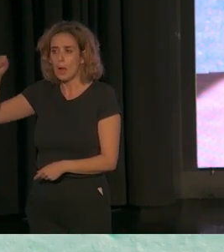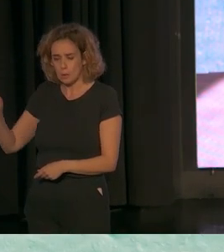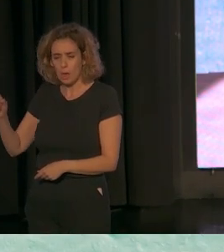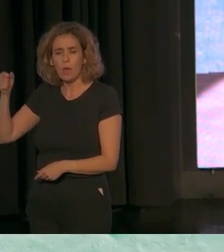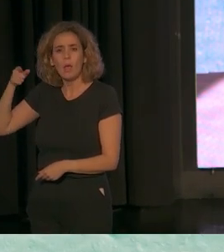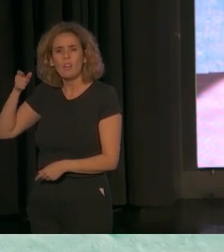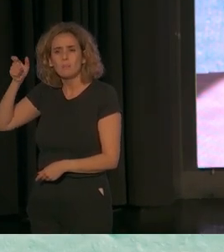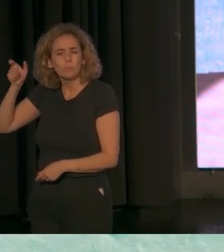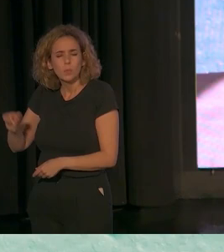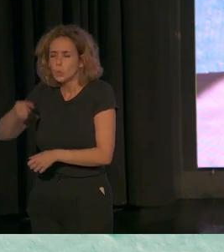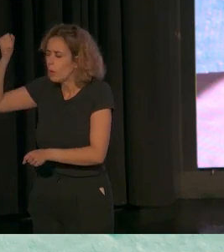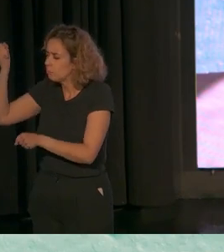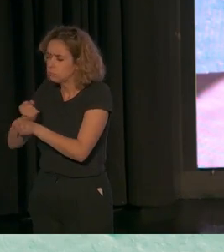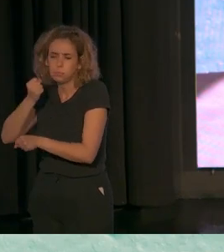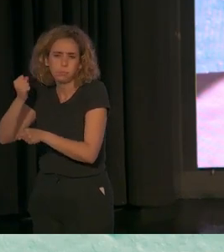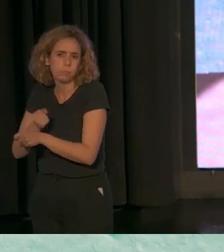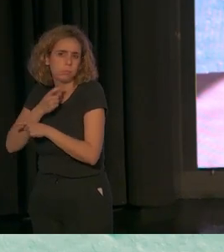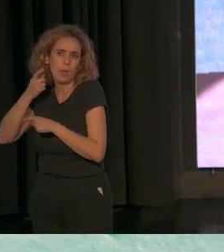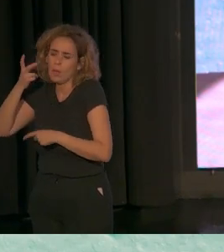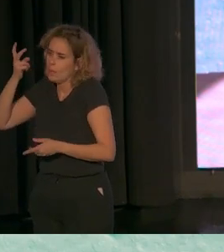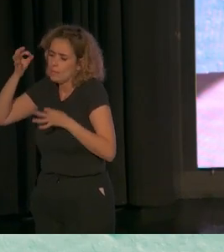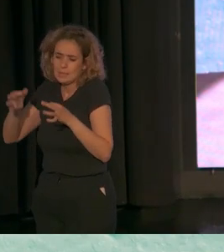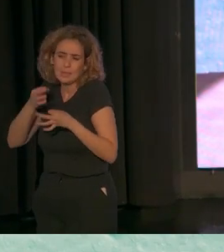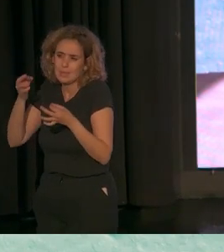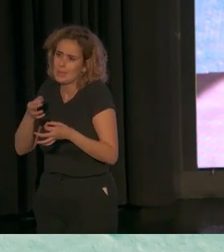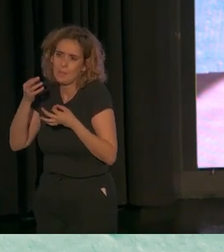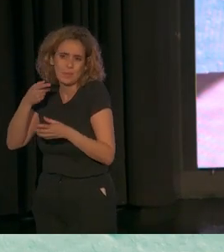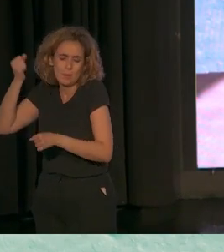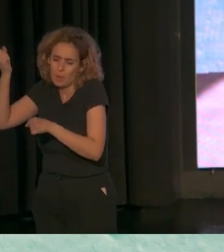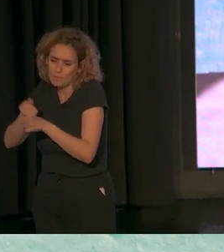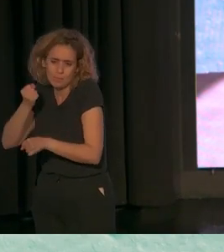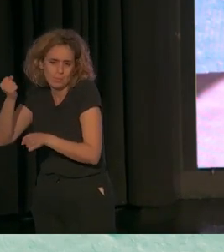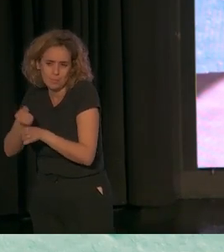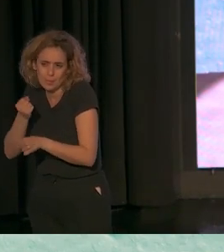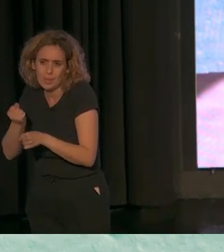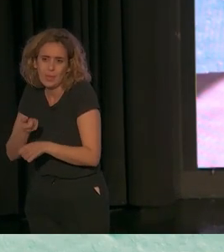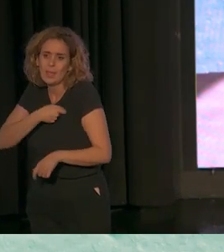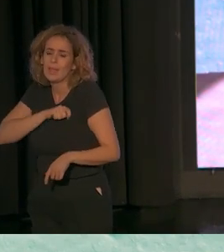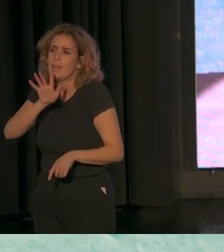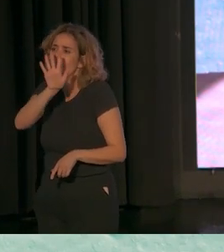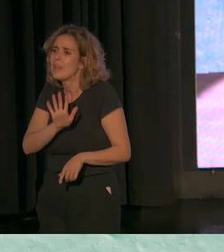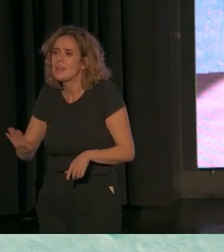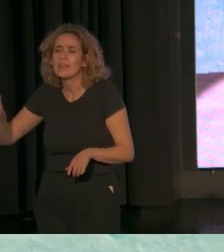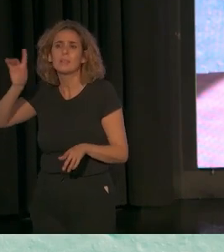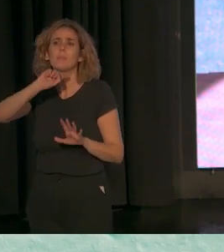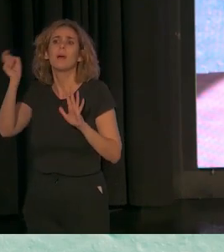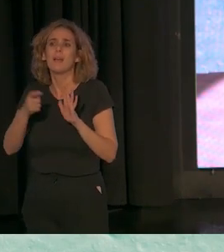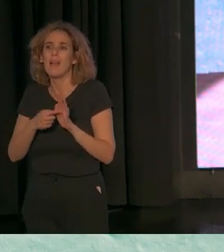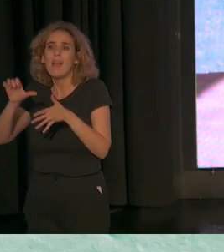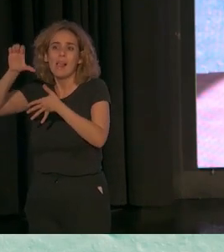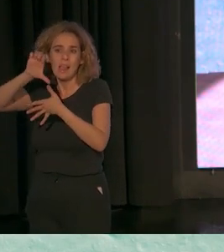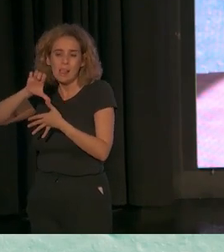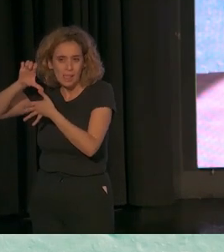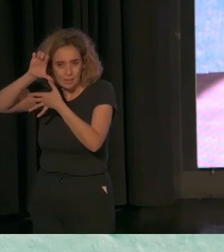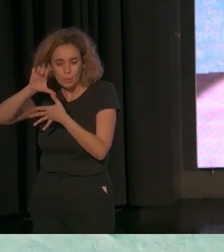trabajadora incansable, como veis, omnipresente, de toda España y también, pues, en Latinoamérica,